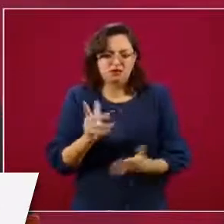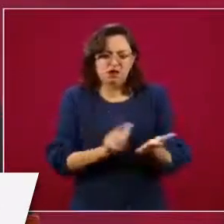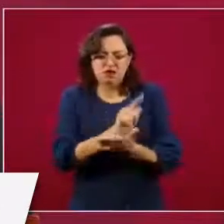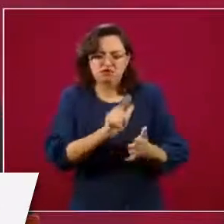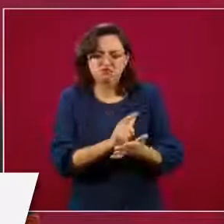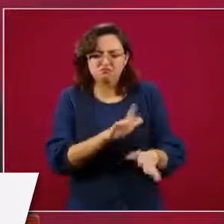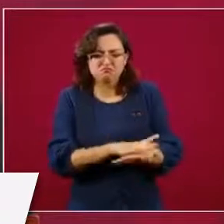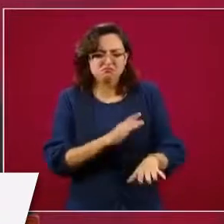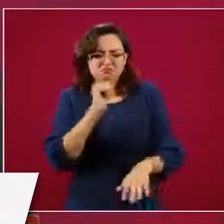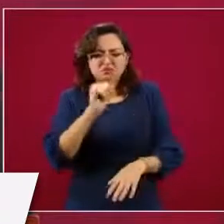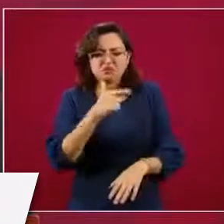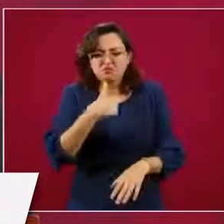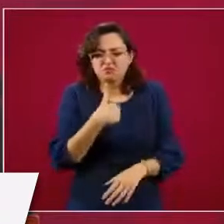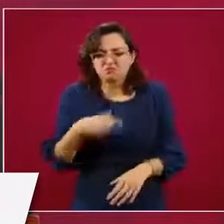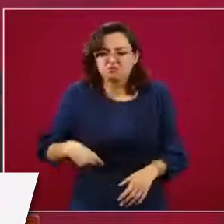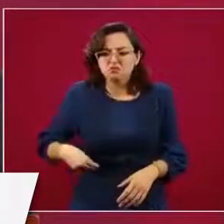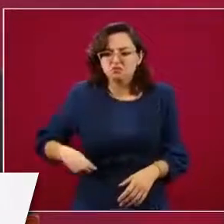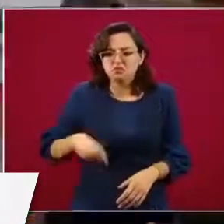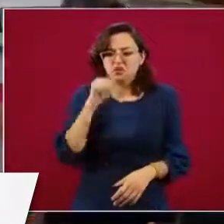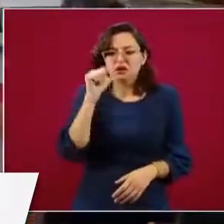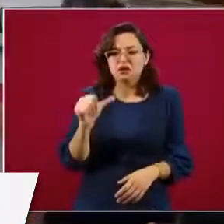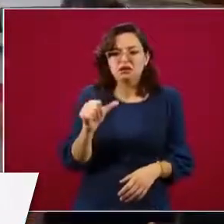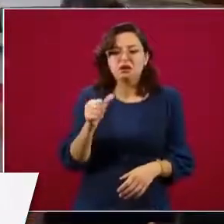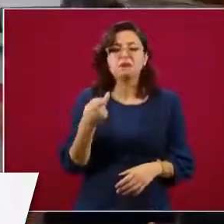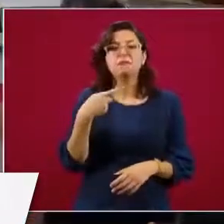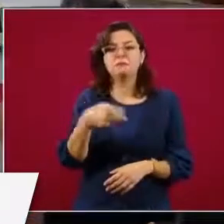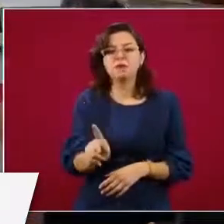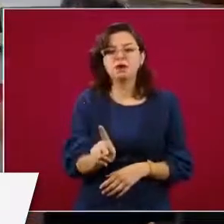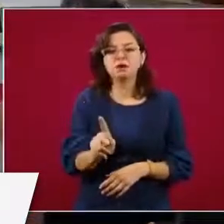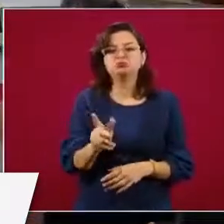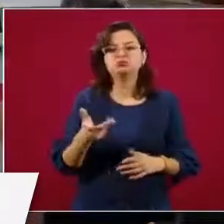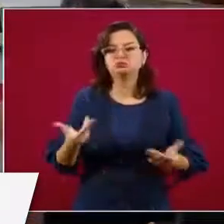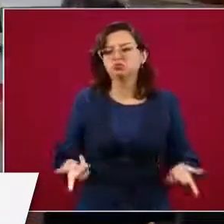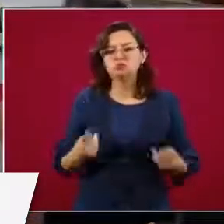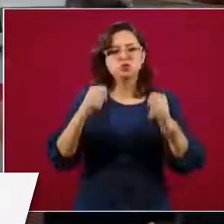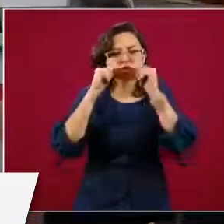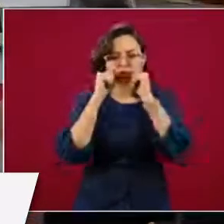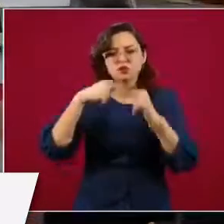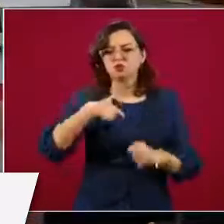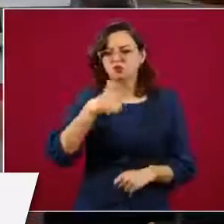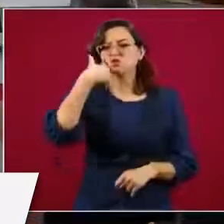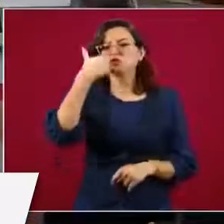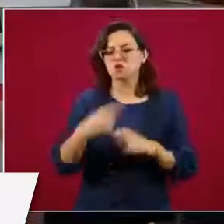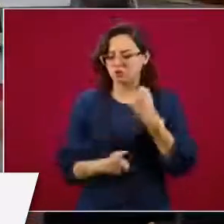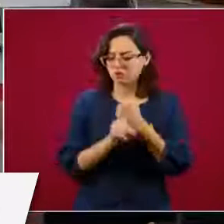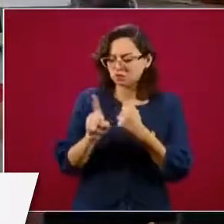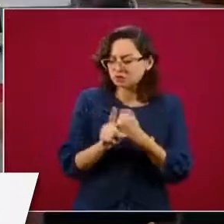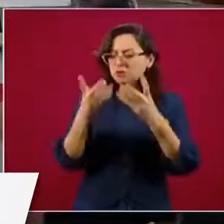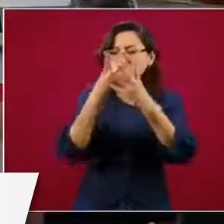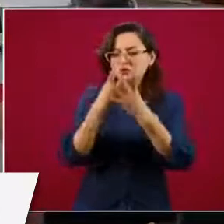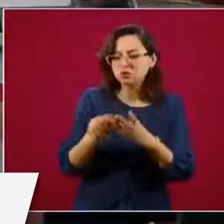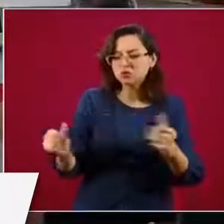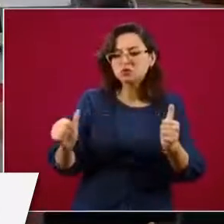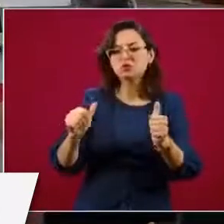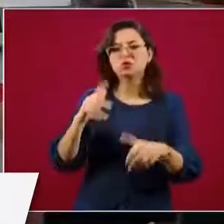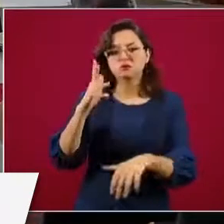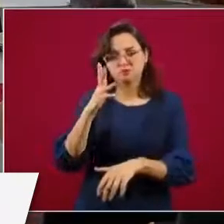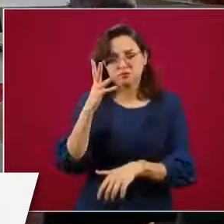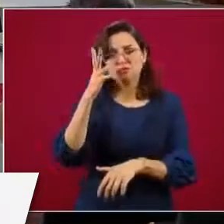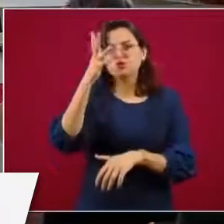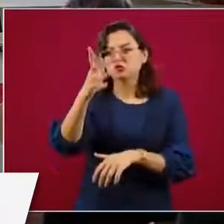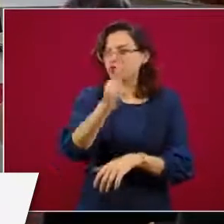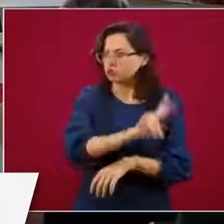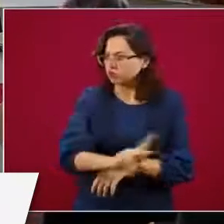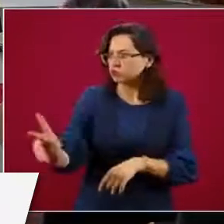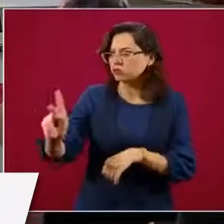yo quiero dejar resuelto hacia el futuro este asunto, garantizarle